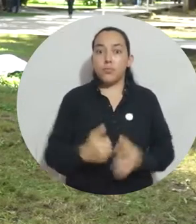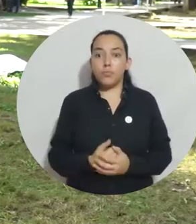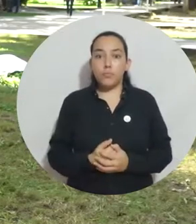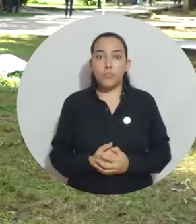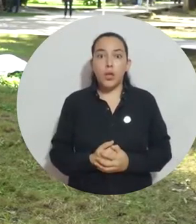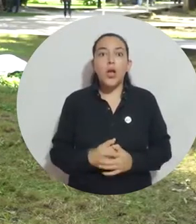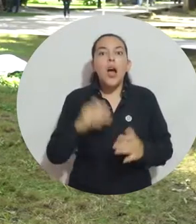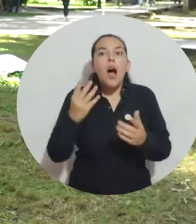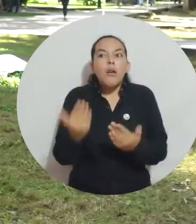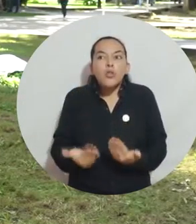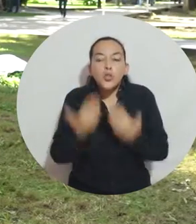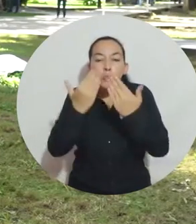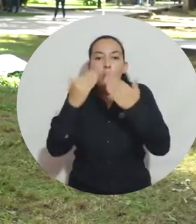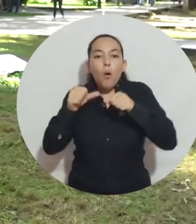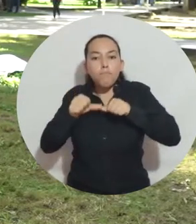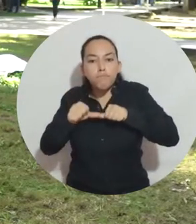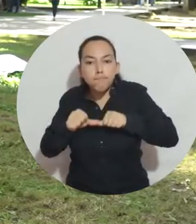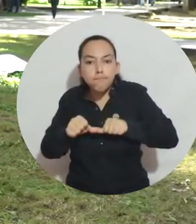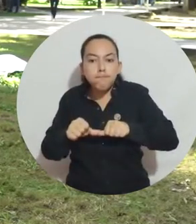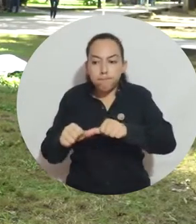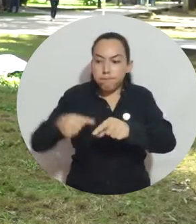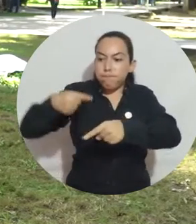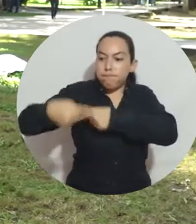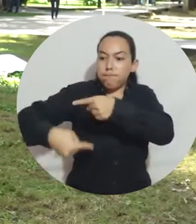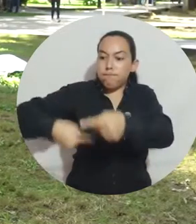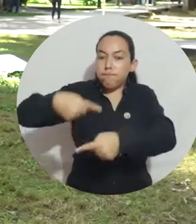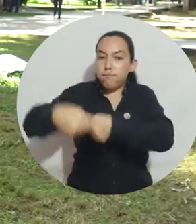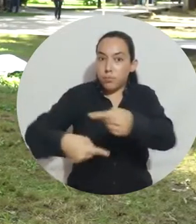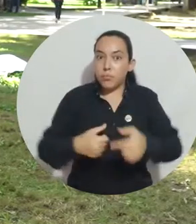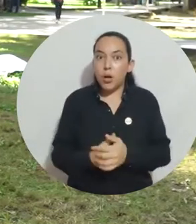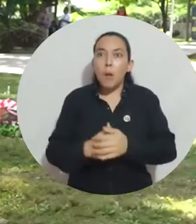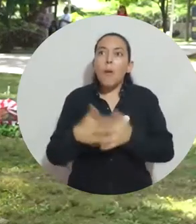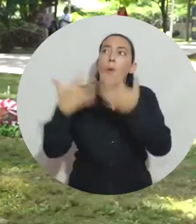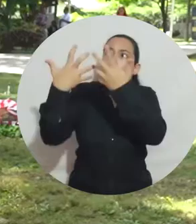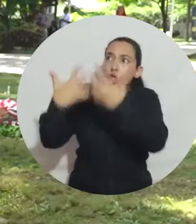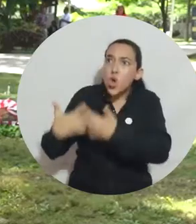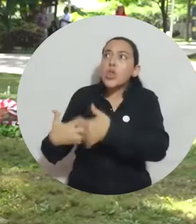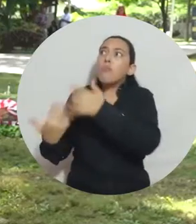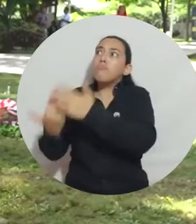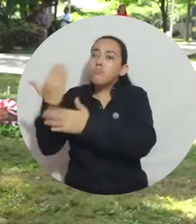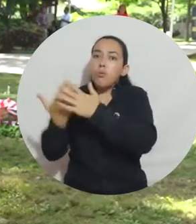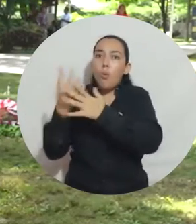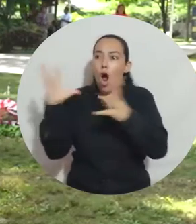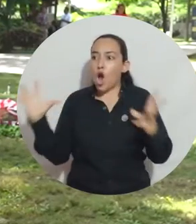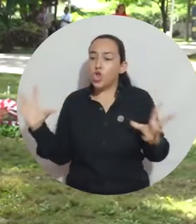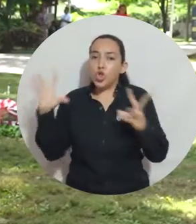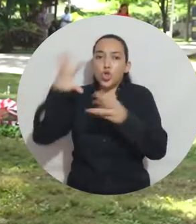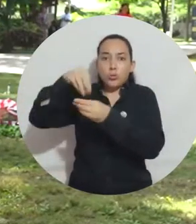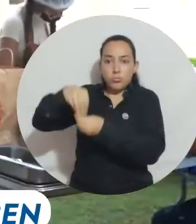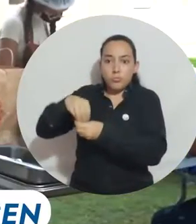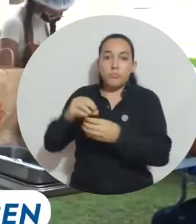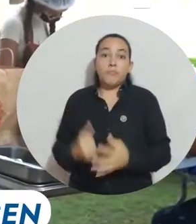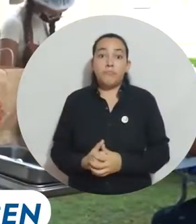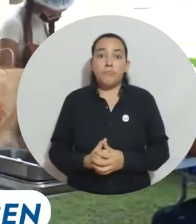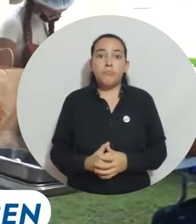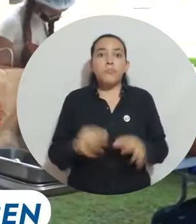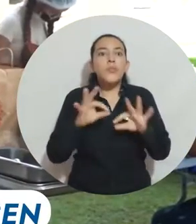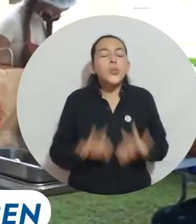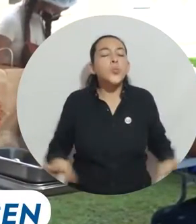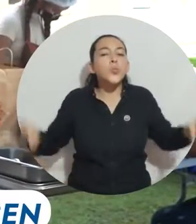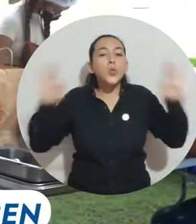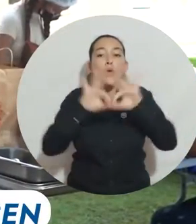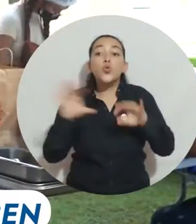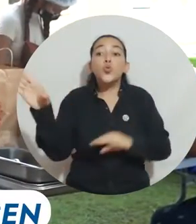maneras ellos la conservaron y a medida que ha venido la industrialización se han perdido todo. La importancia